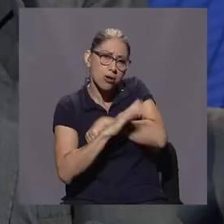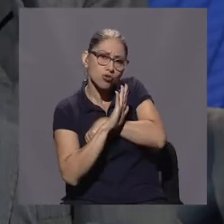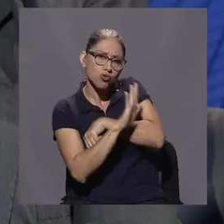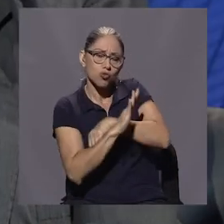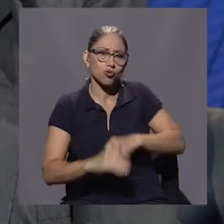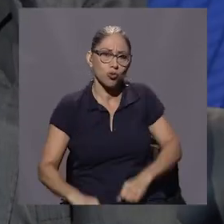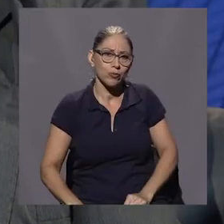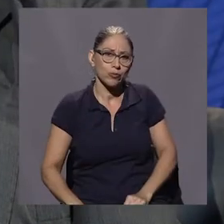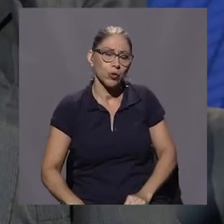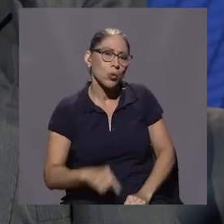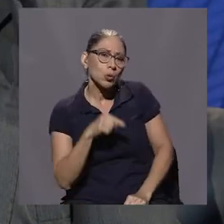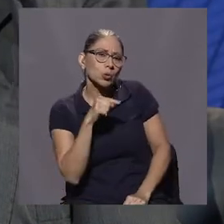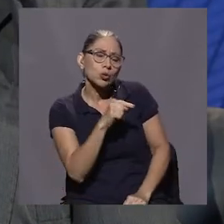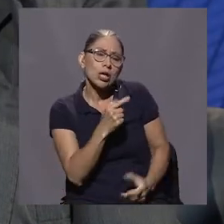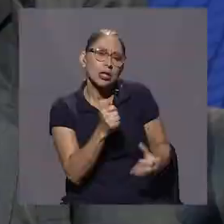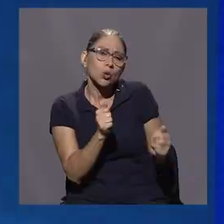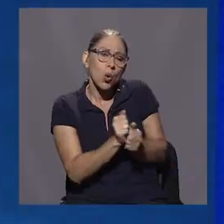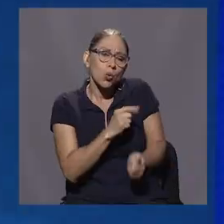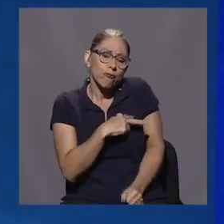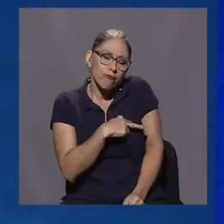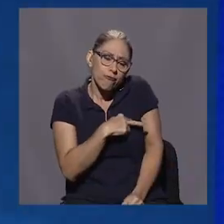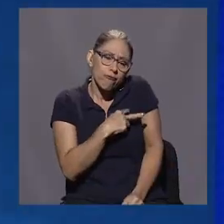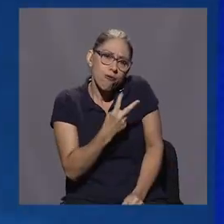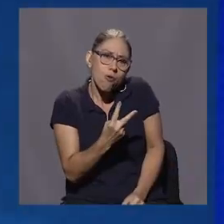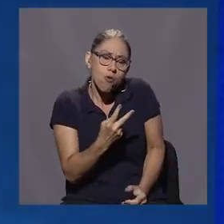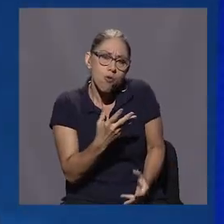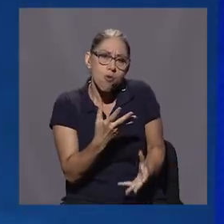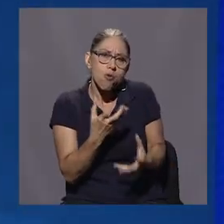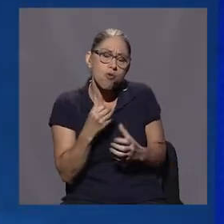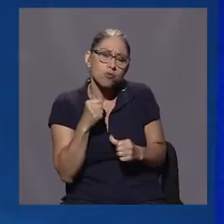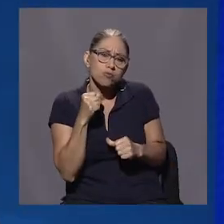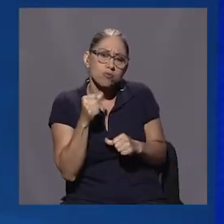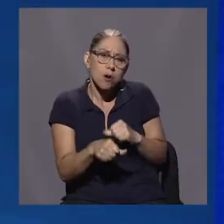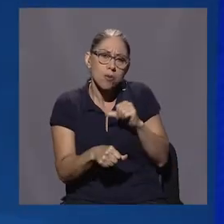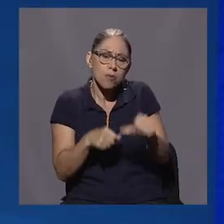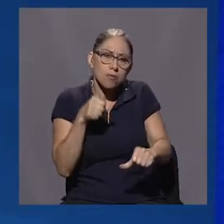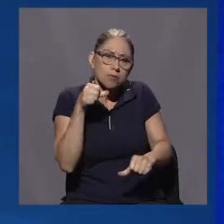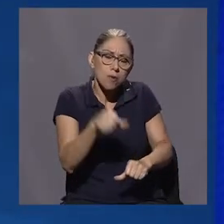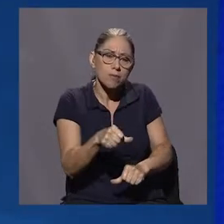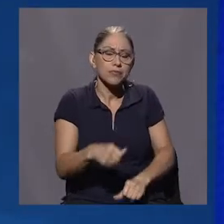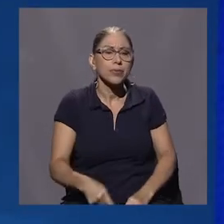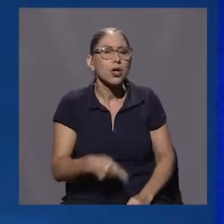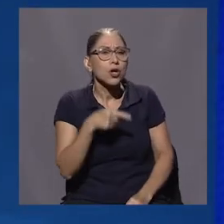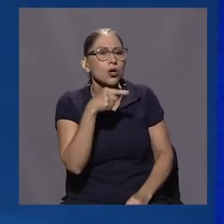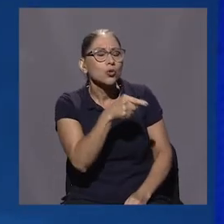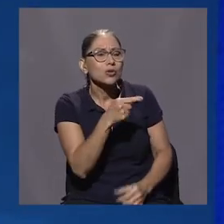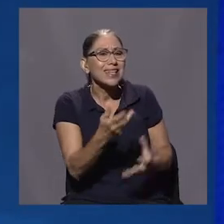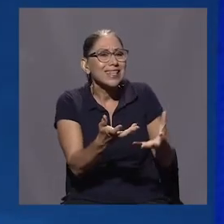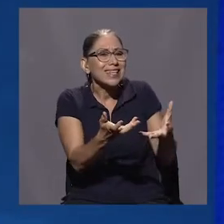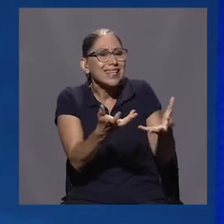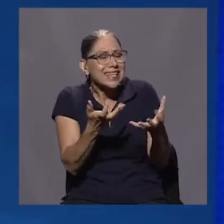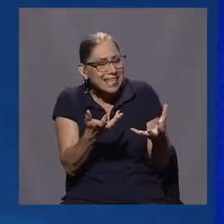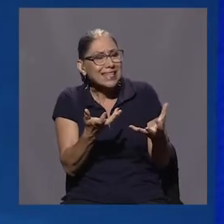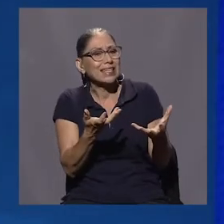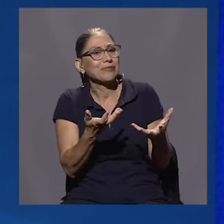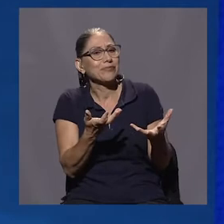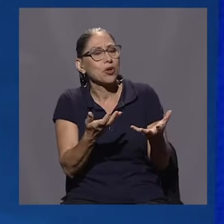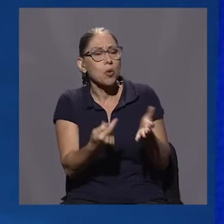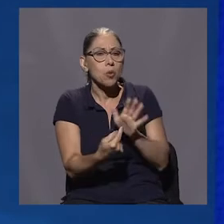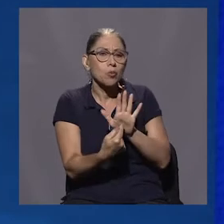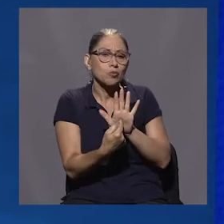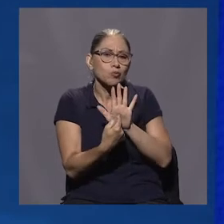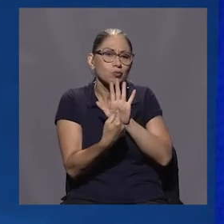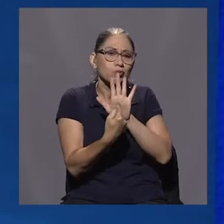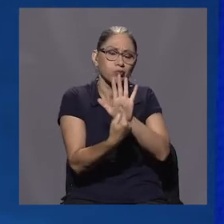voluntad desesperada de su parte y sobre todo de apuntar exactamente donde la lanza de repente